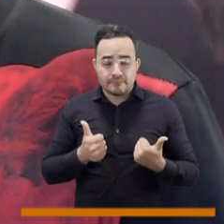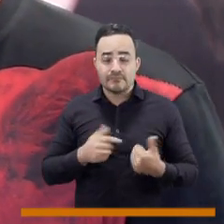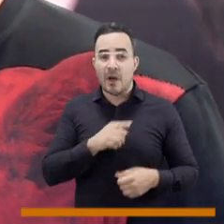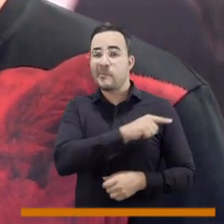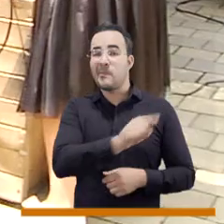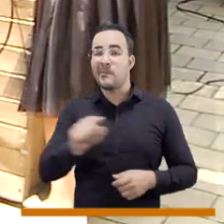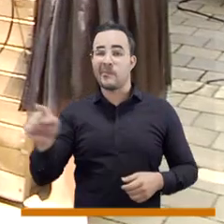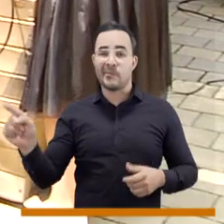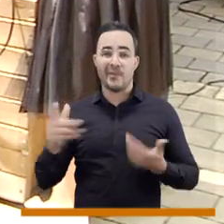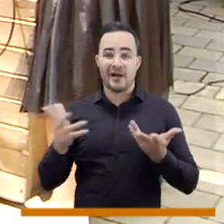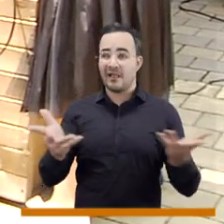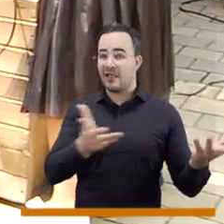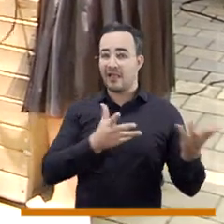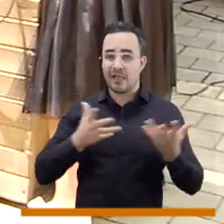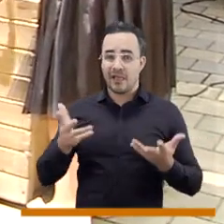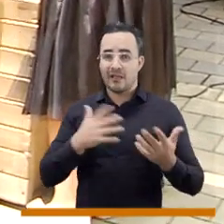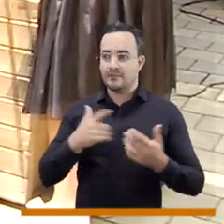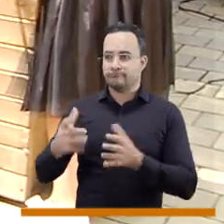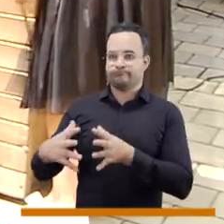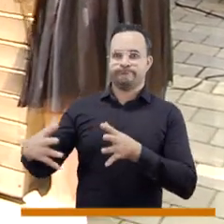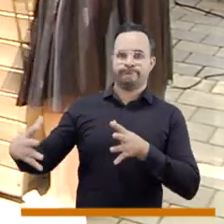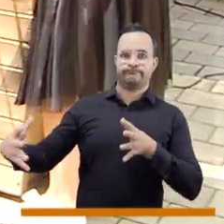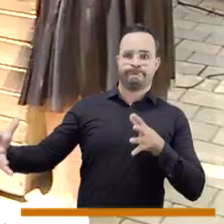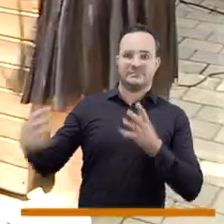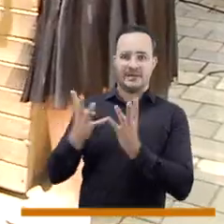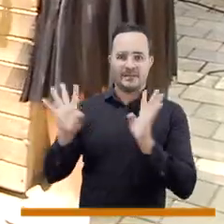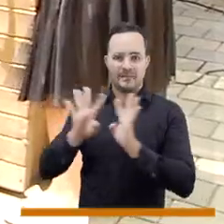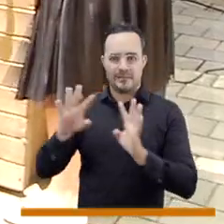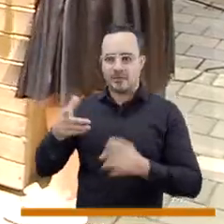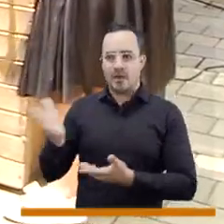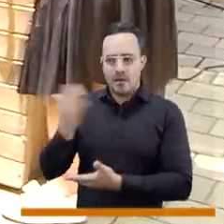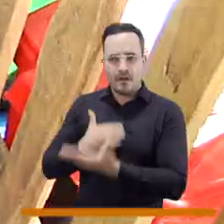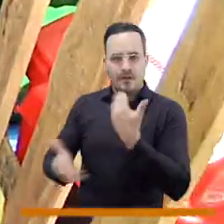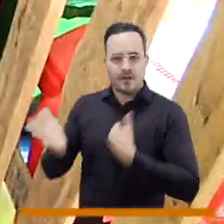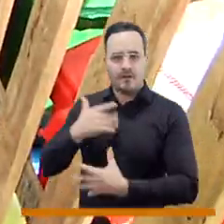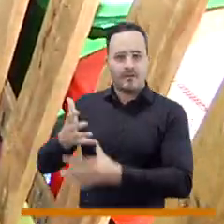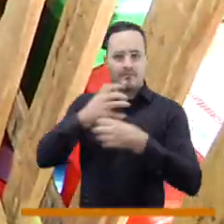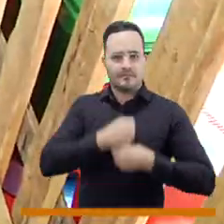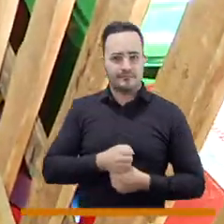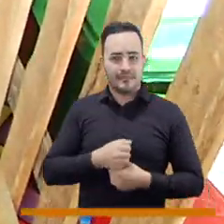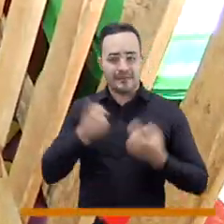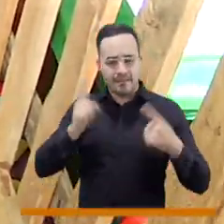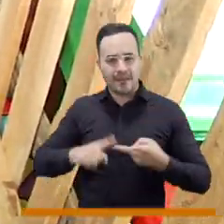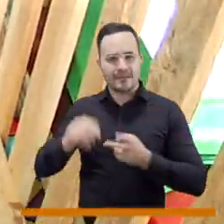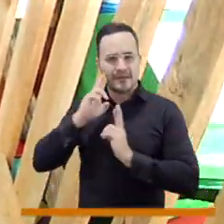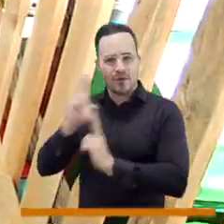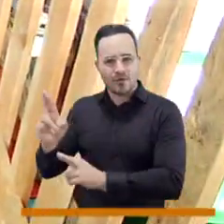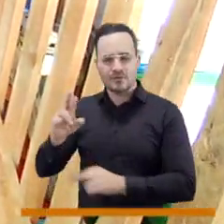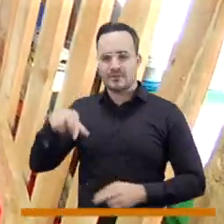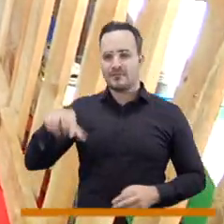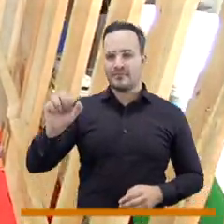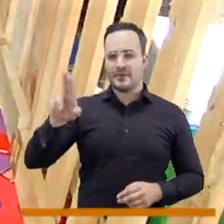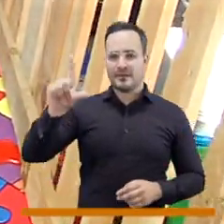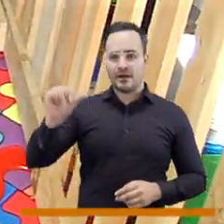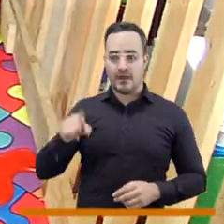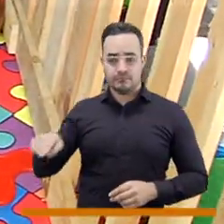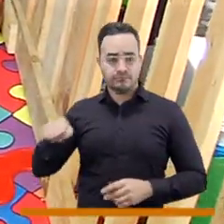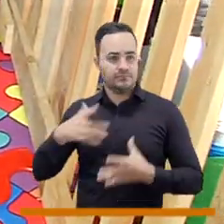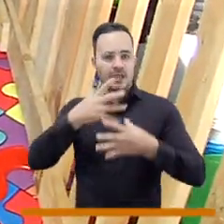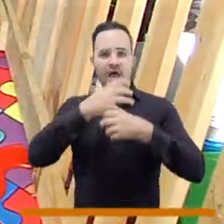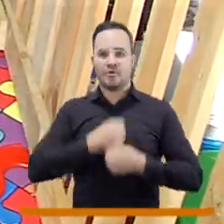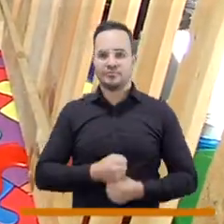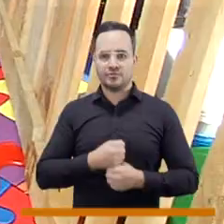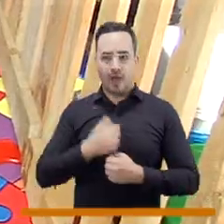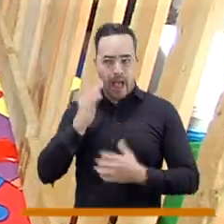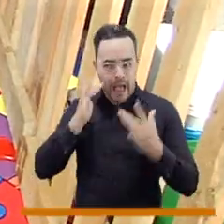para que disminuya el número de animales que en este momento están albergados. Que se reconozca al Centro de Estar Animal La Perla